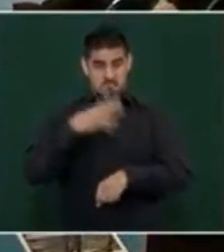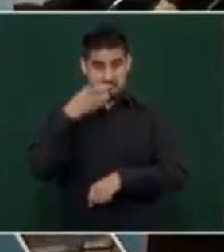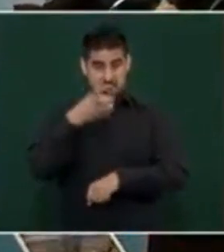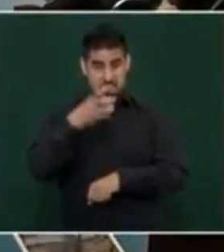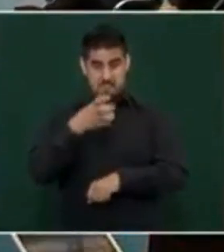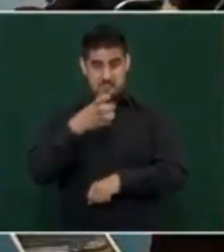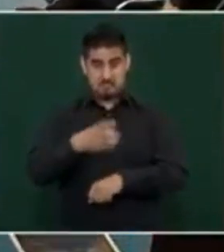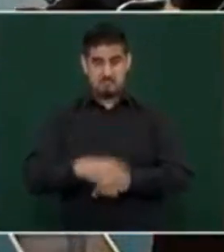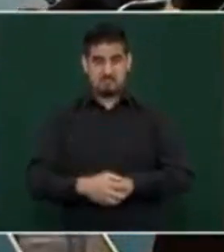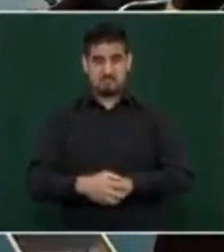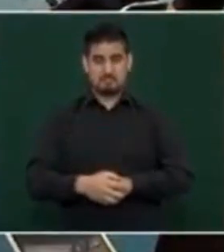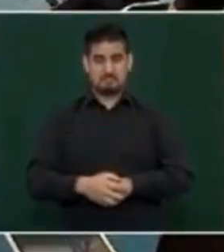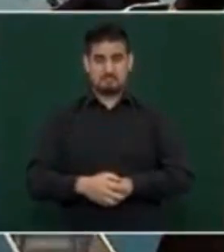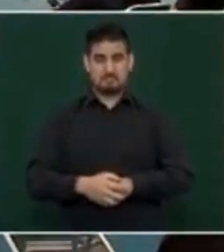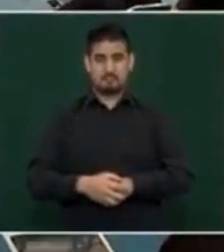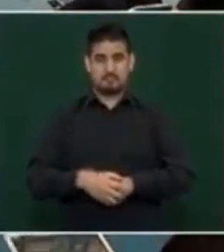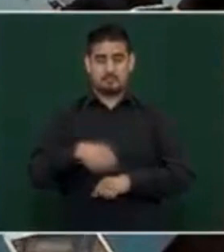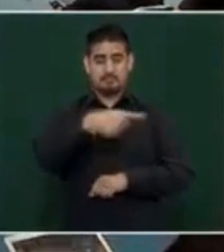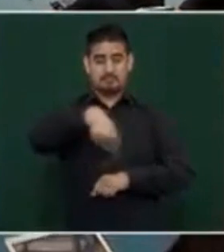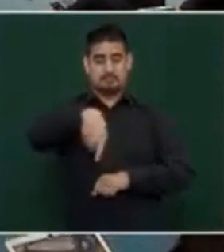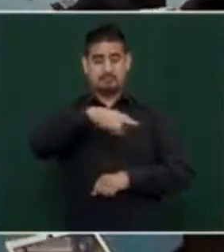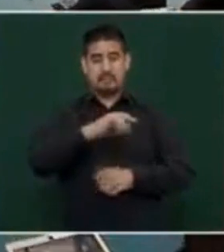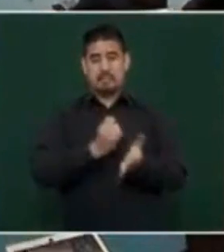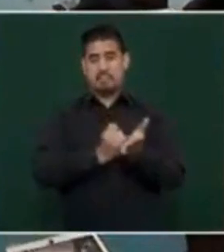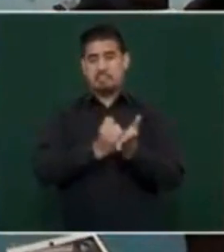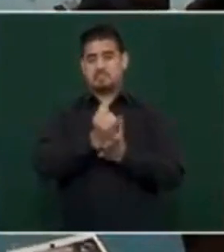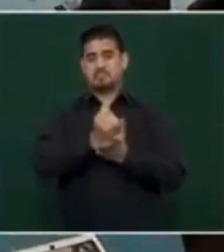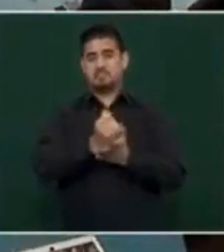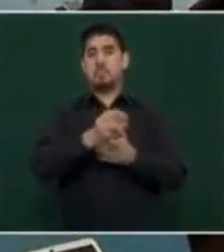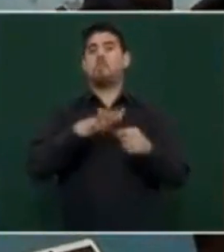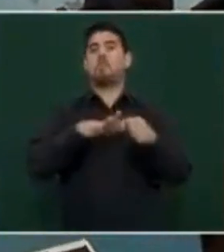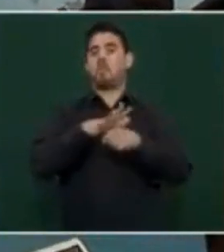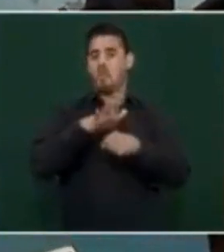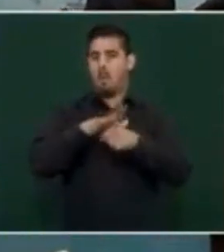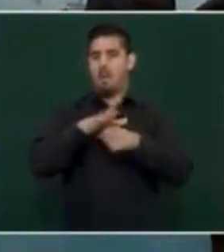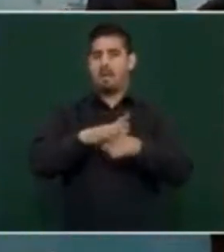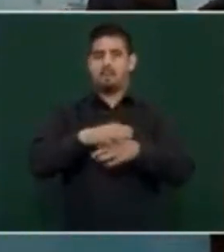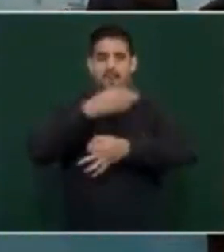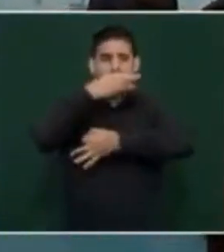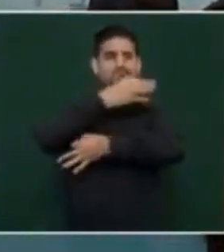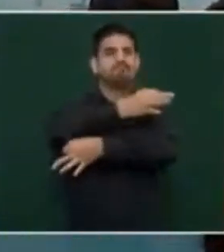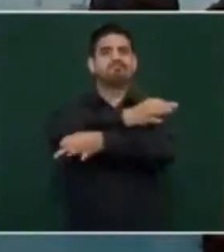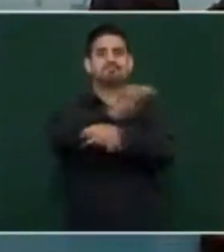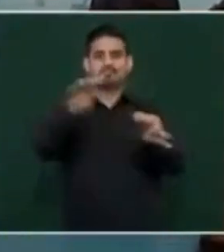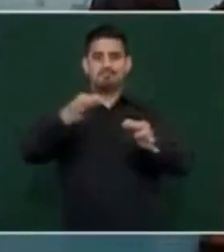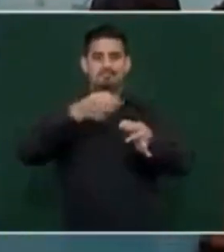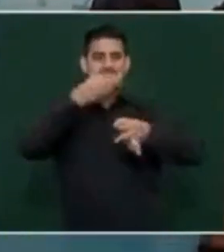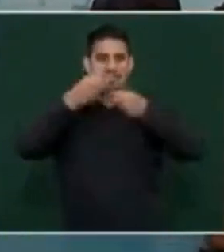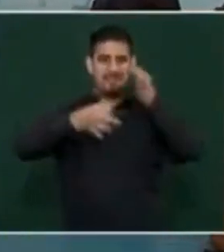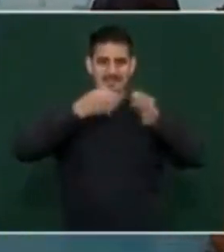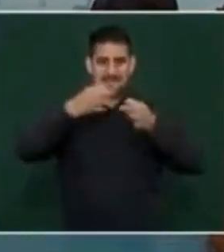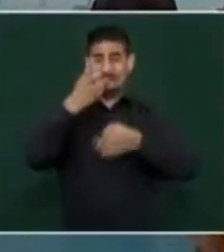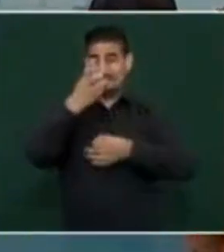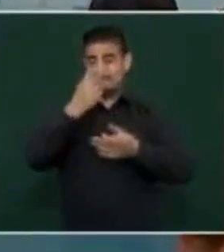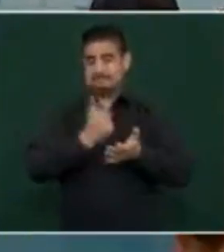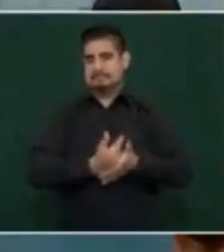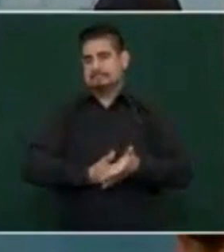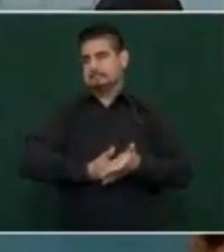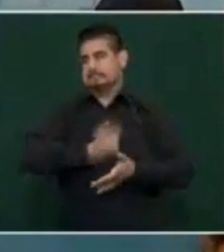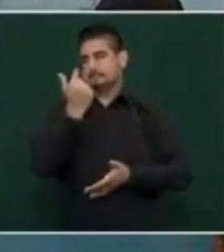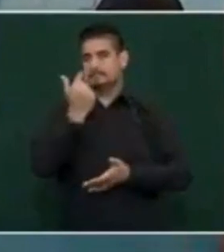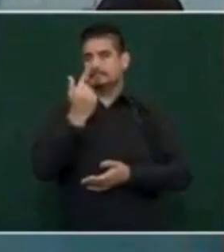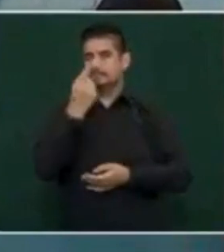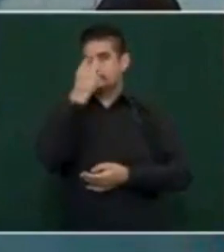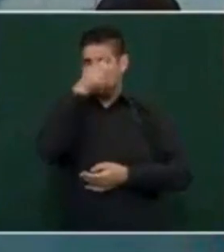ellos deciden qué es nota y qué no es nota. Es gravísimo lo que sucedió en